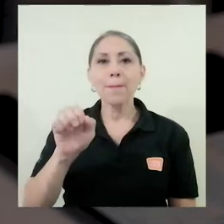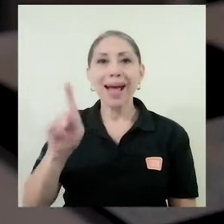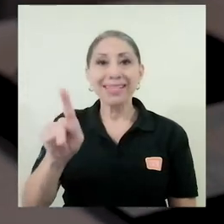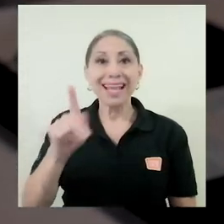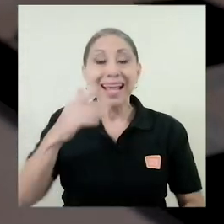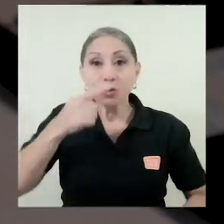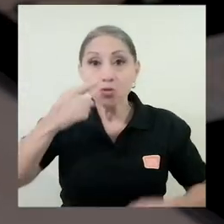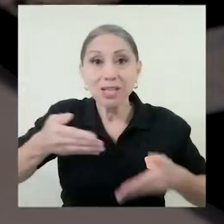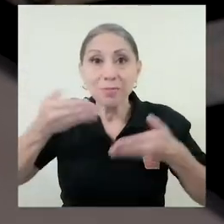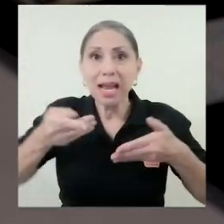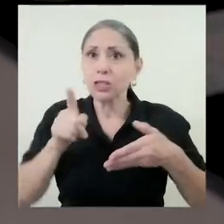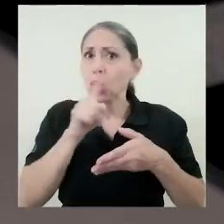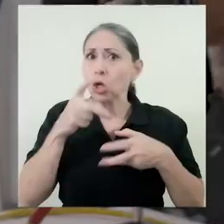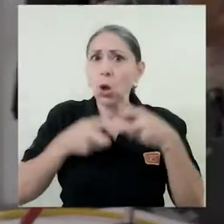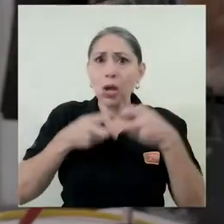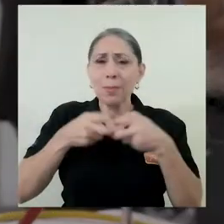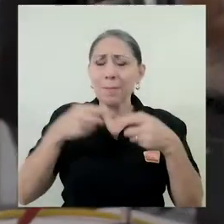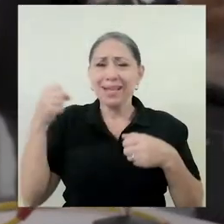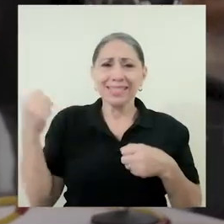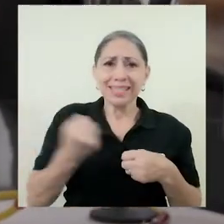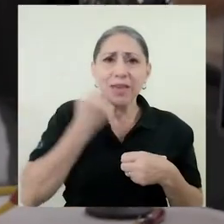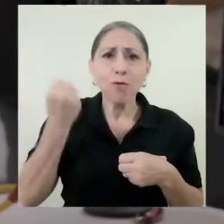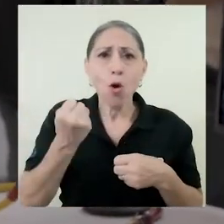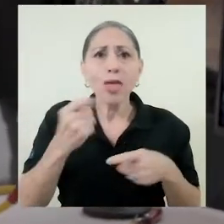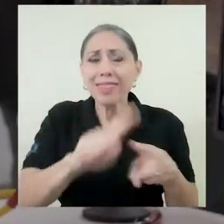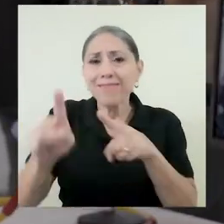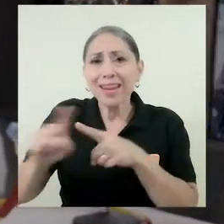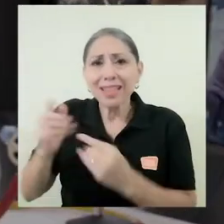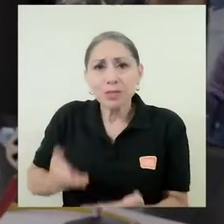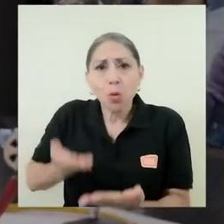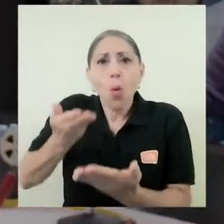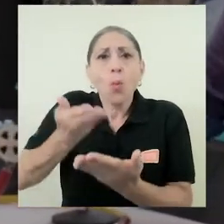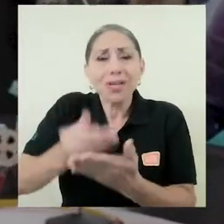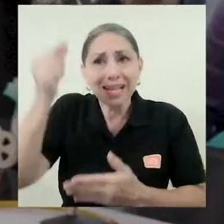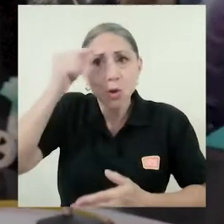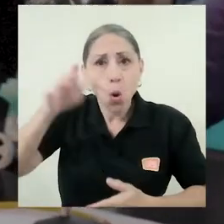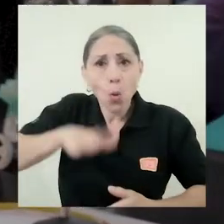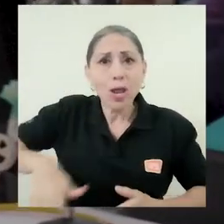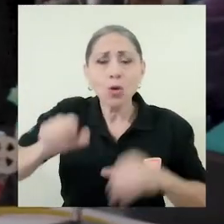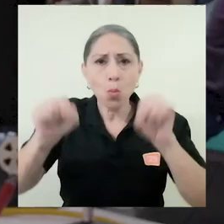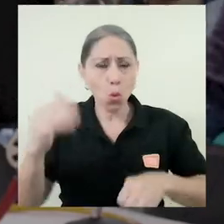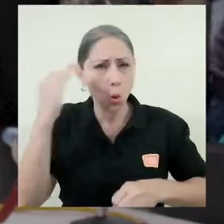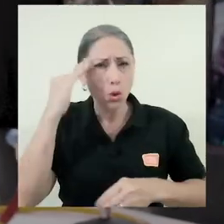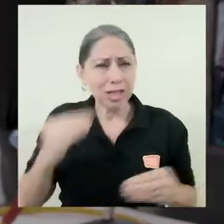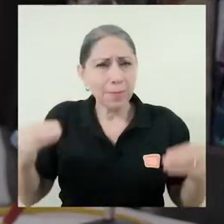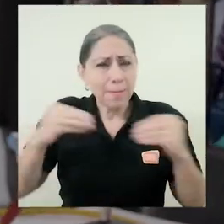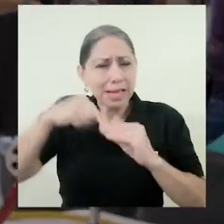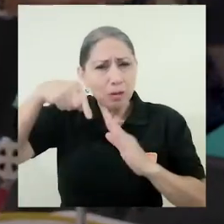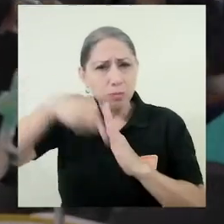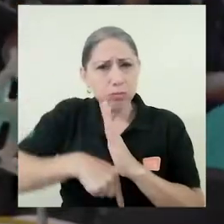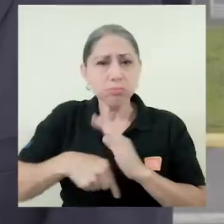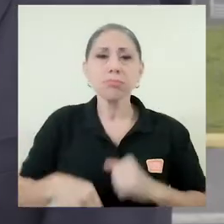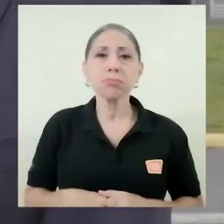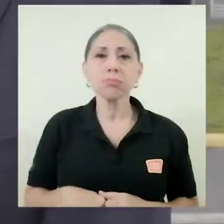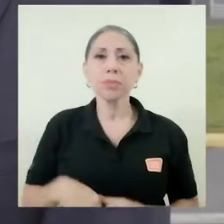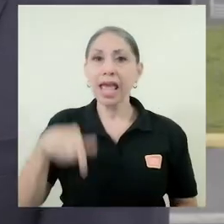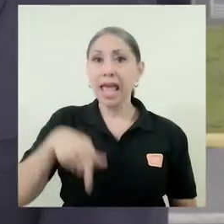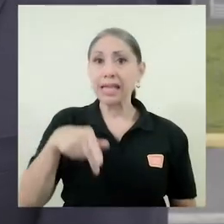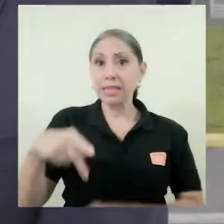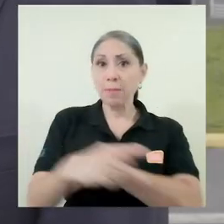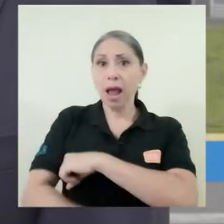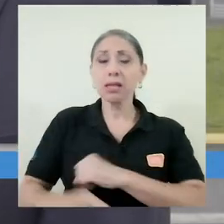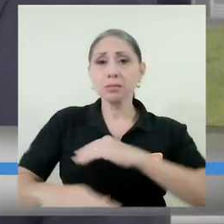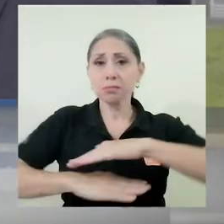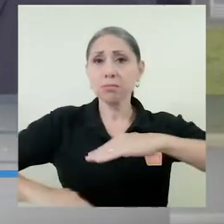UCR que la delegación del gobierno pudo conocer con mayor detalle. Este es un país que se basa en educación y el